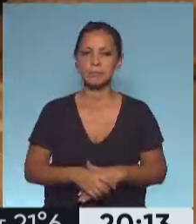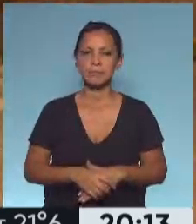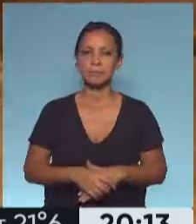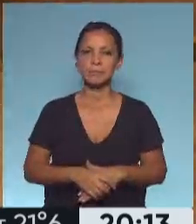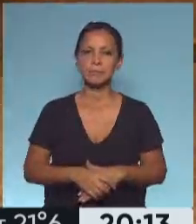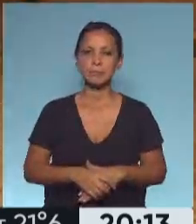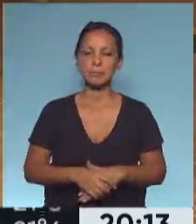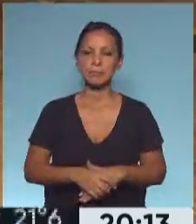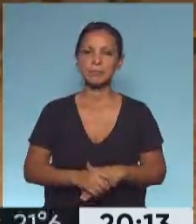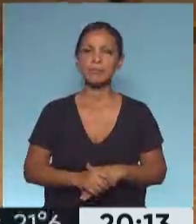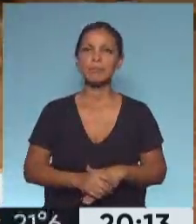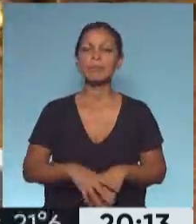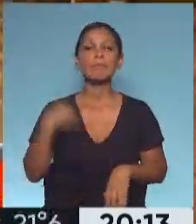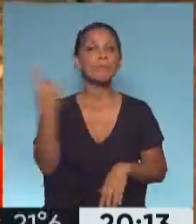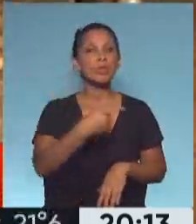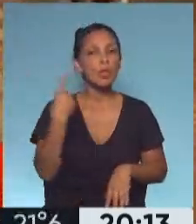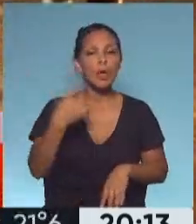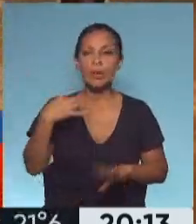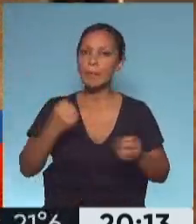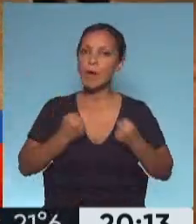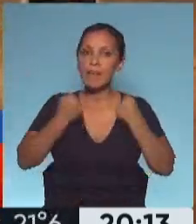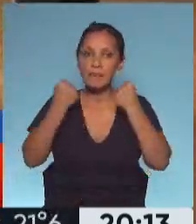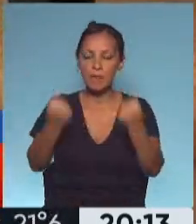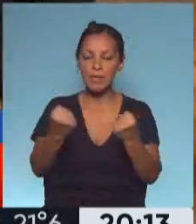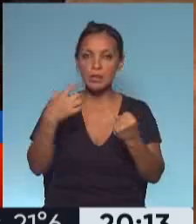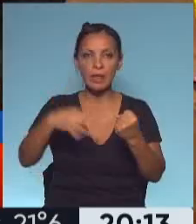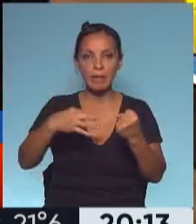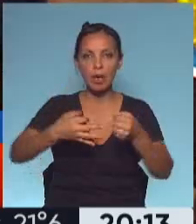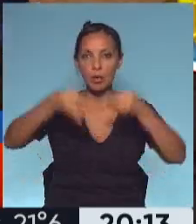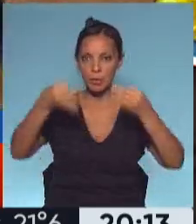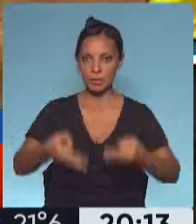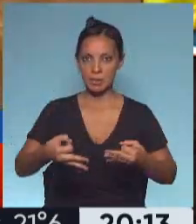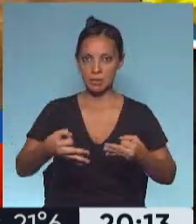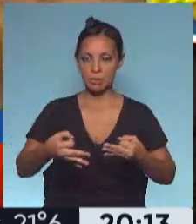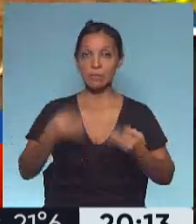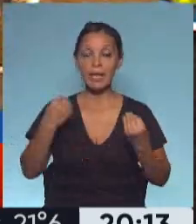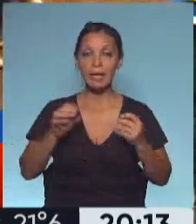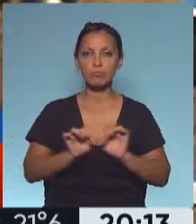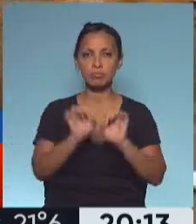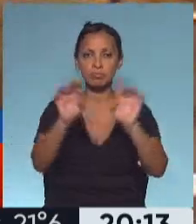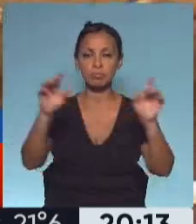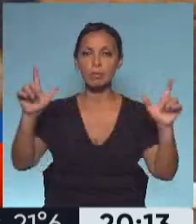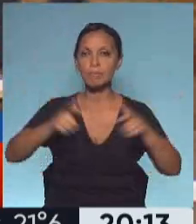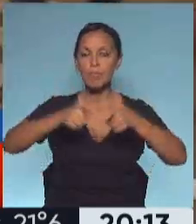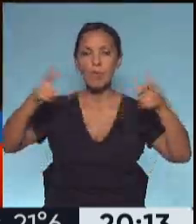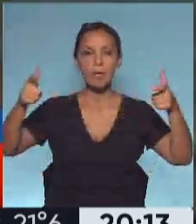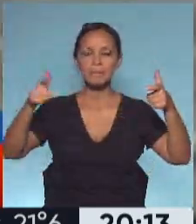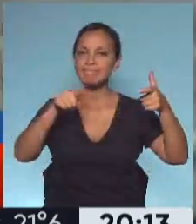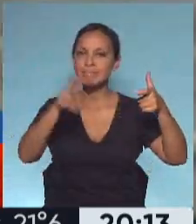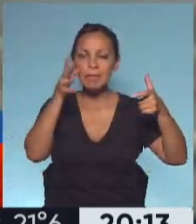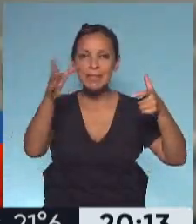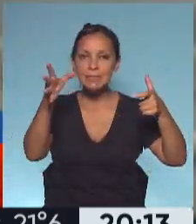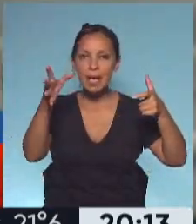Sin duda, es el gran esfuerzo en el cual todos tenemos que comprometernos. Bajar la cantidad de casos. Está muy arriba, muy alto.